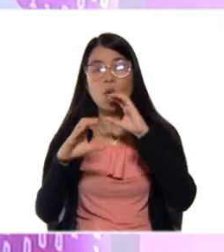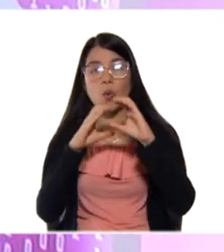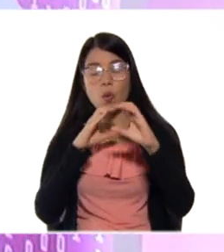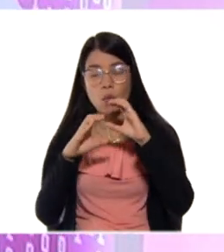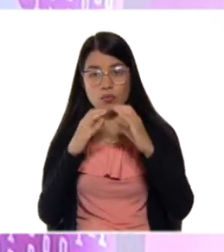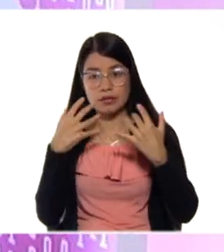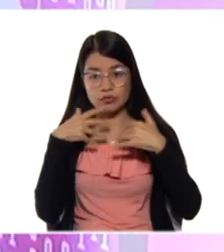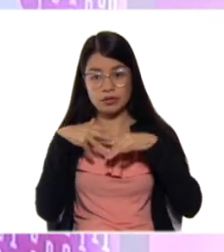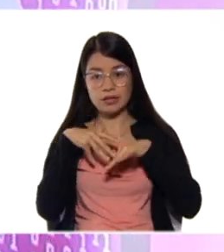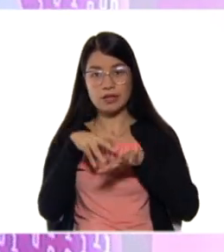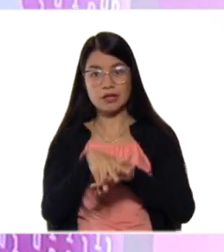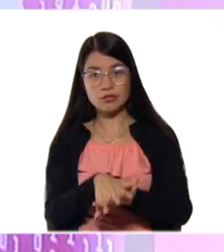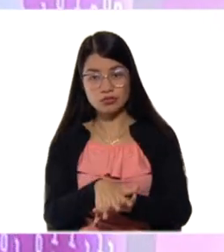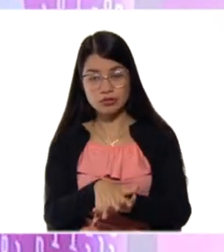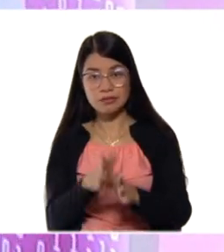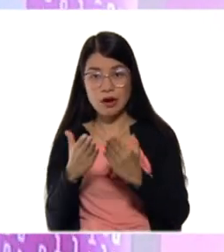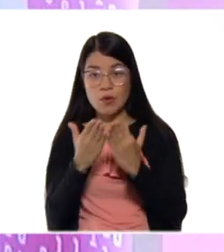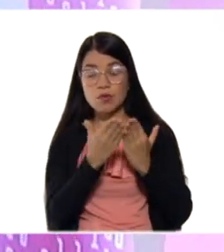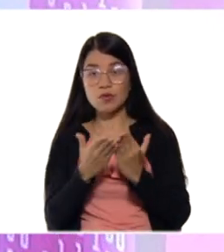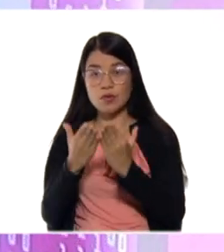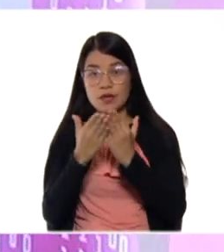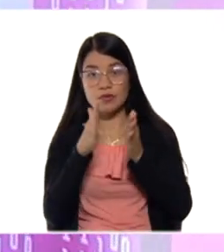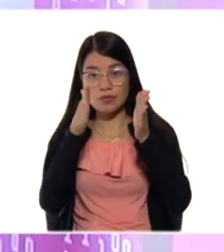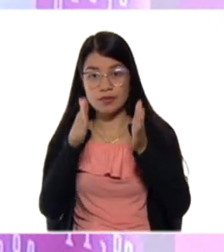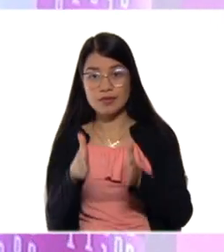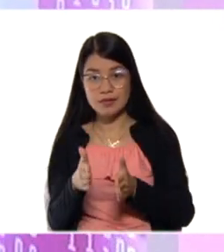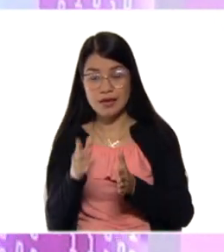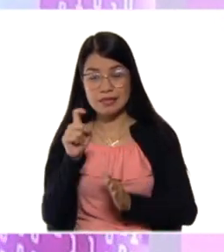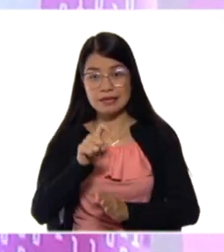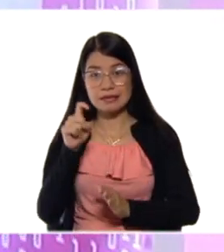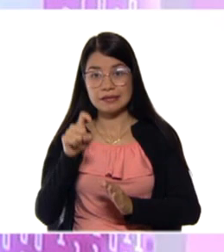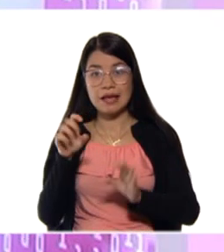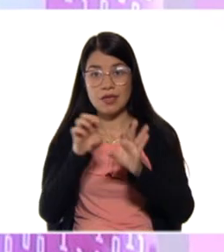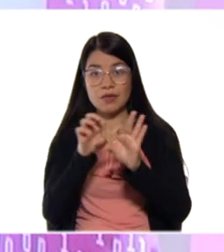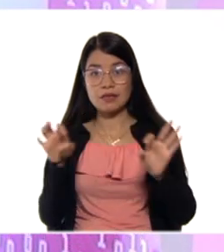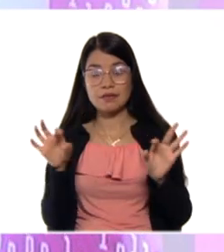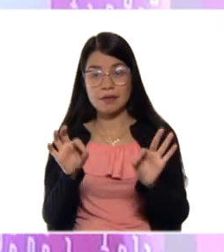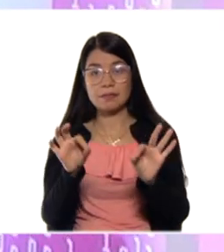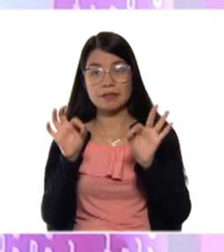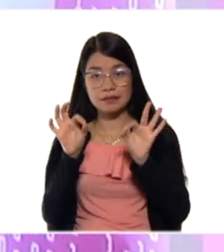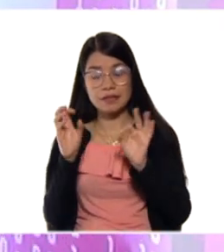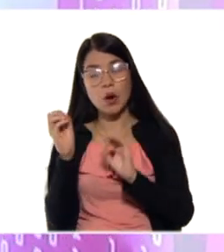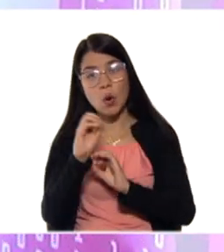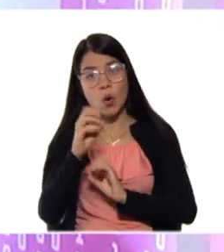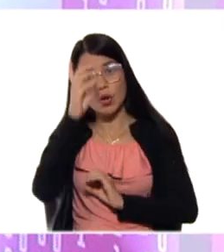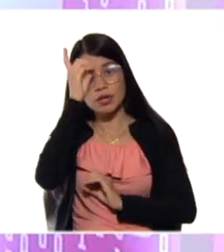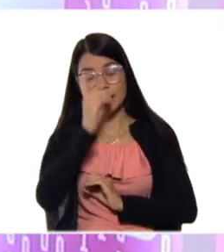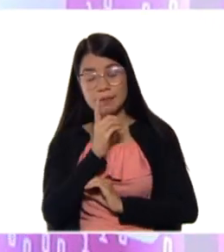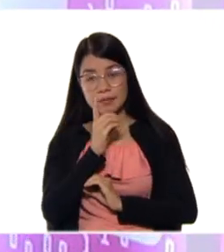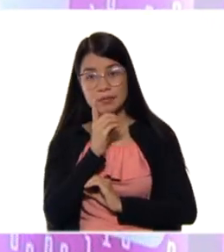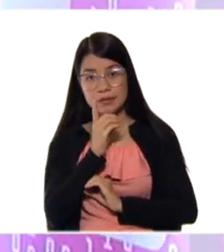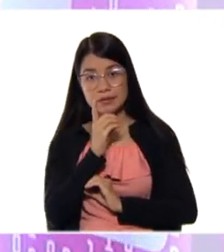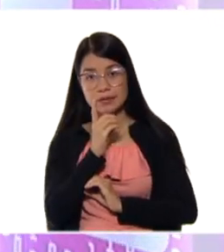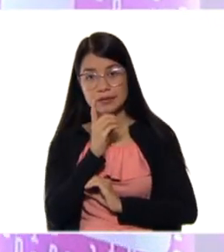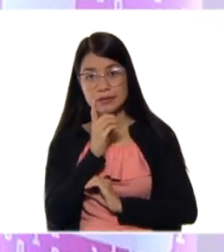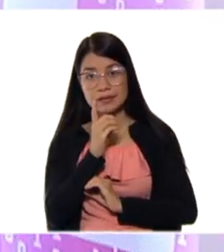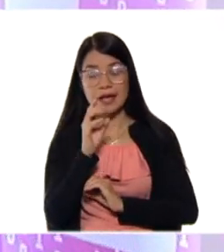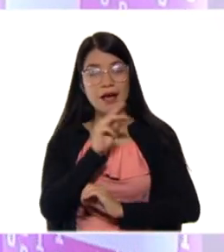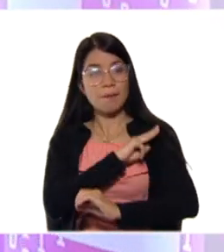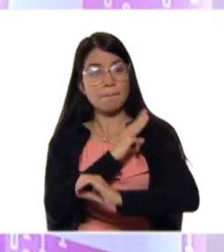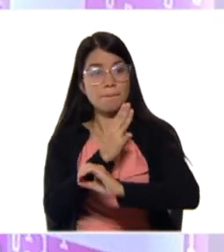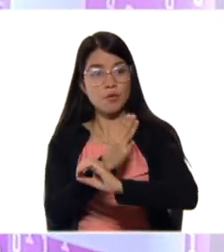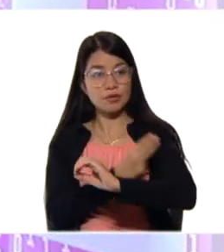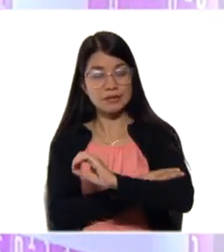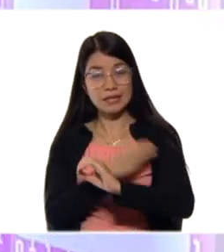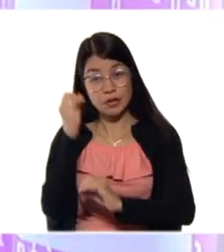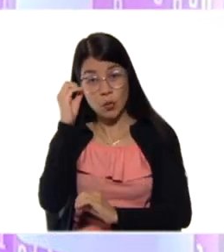inclusiva con nuestros estudiantes con necesidades educativas especiales y o discapacidad que además potencialidades